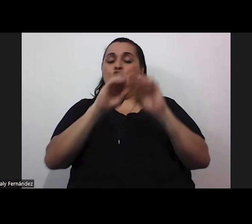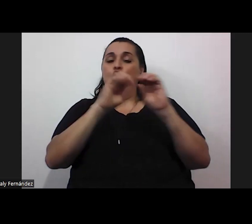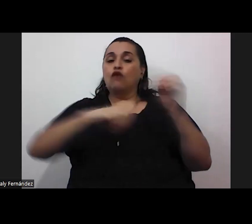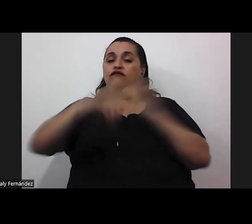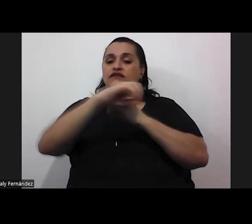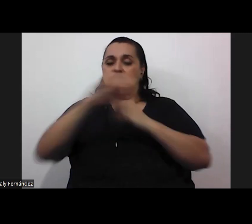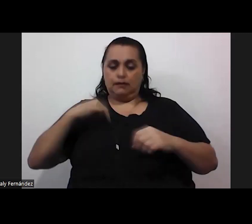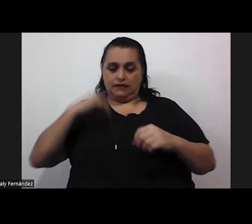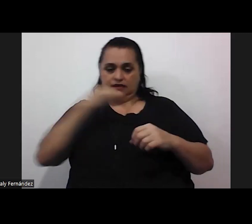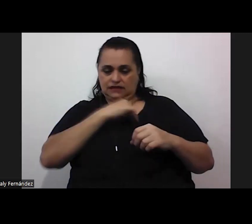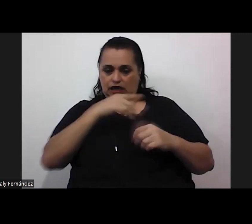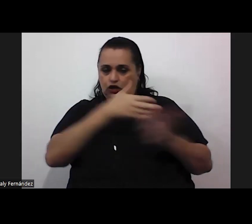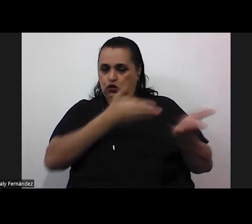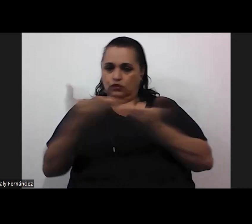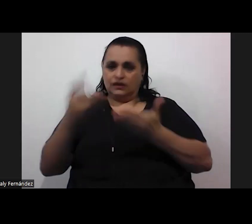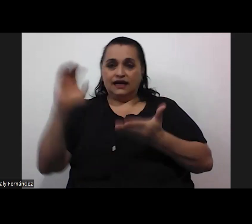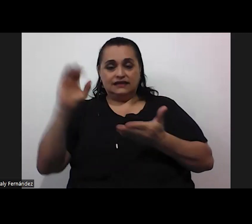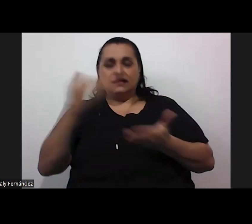Cristian, adelante. Bienvenido.